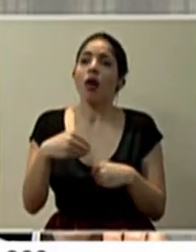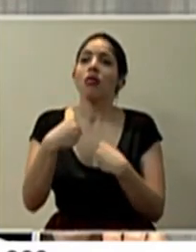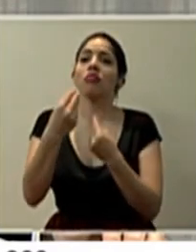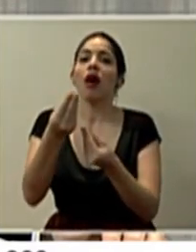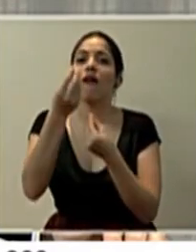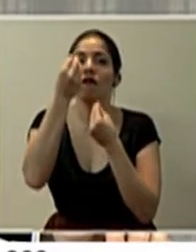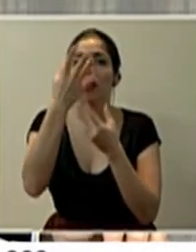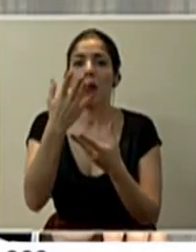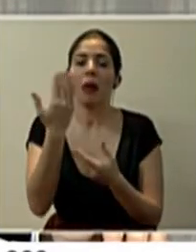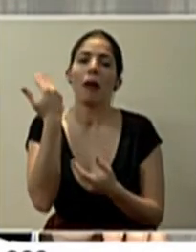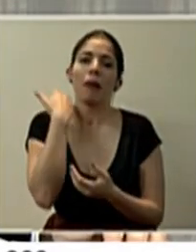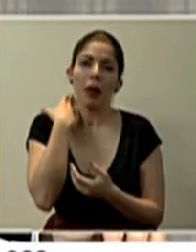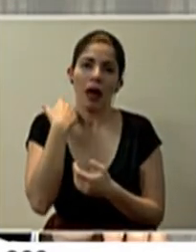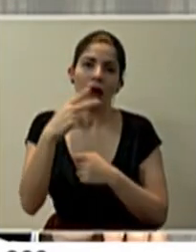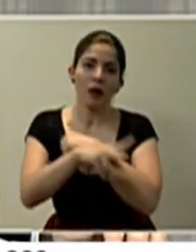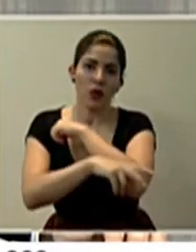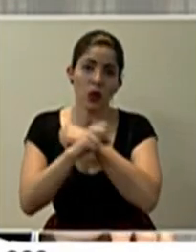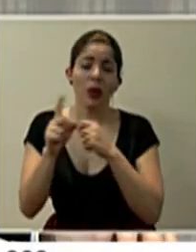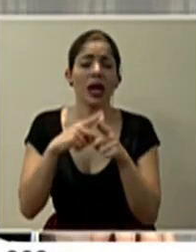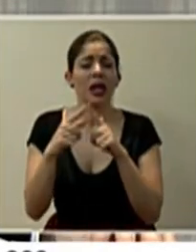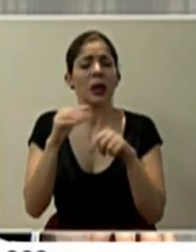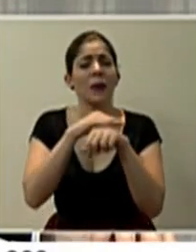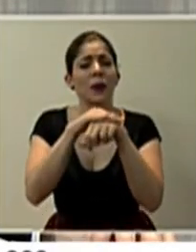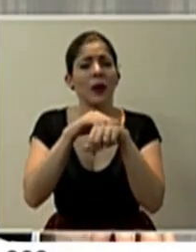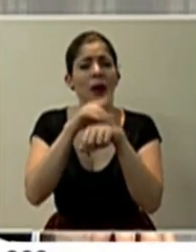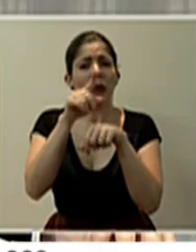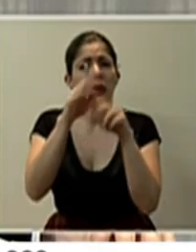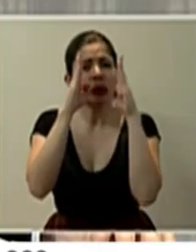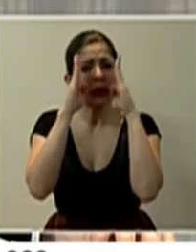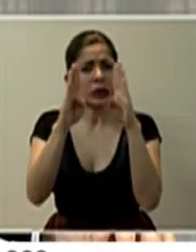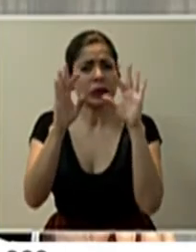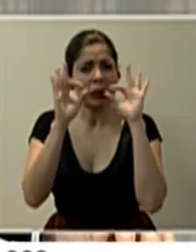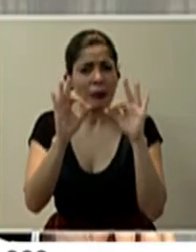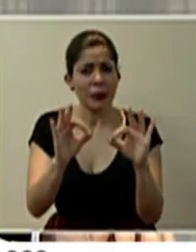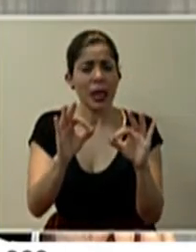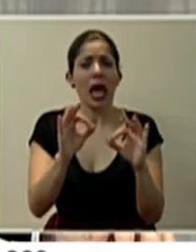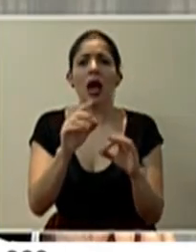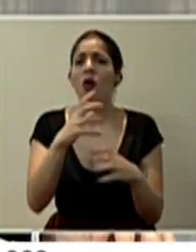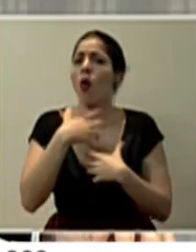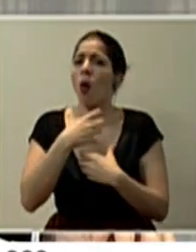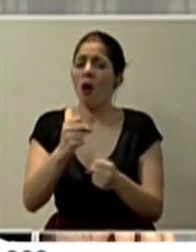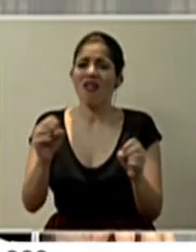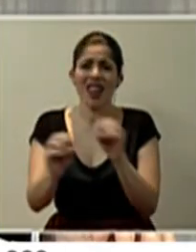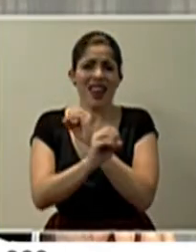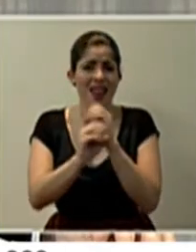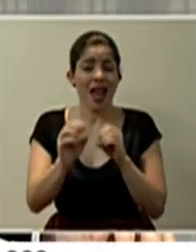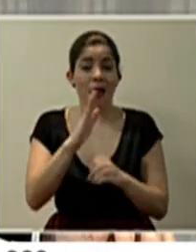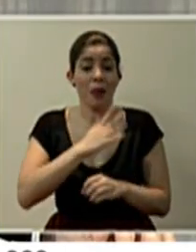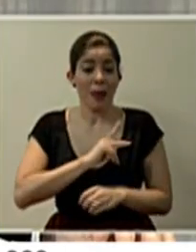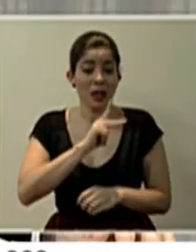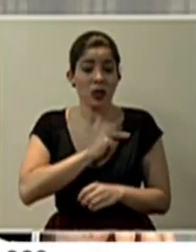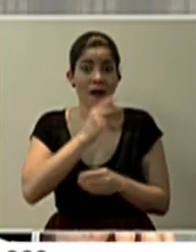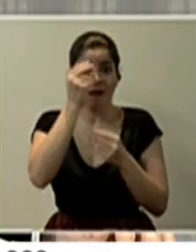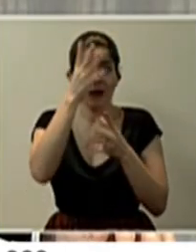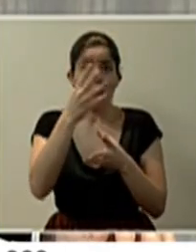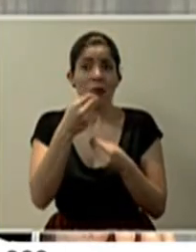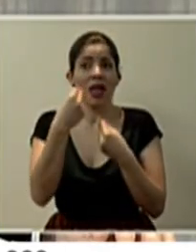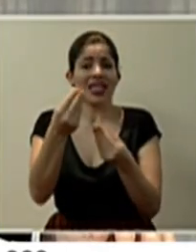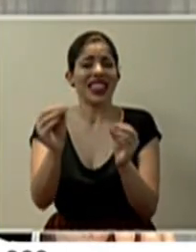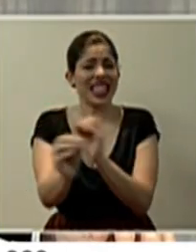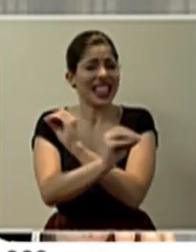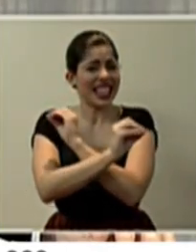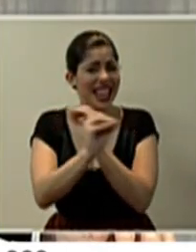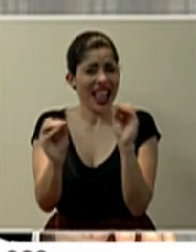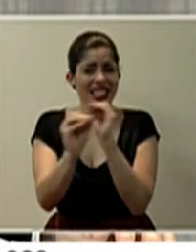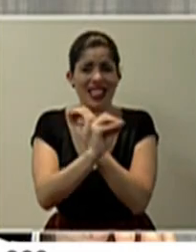datos y el fraude. Entonces, les pedimos que por favor estén muy atentos, que sean desconfiados y que no le den sus datos personales a nadie,